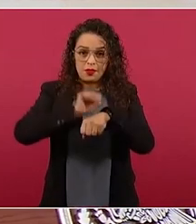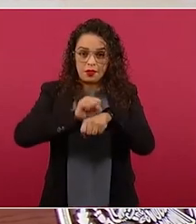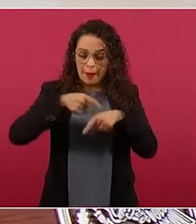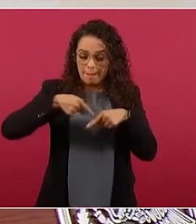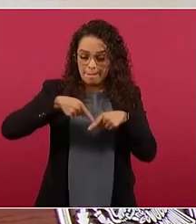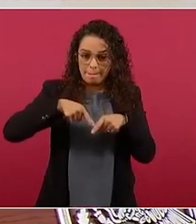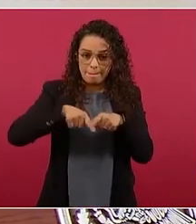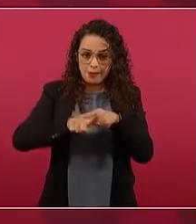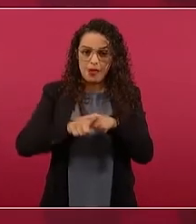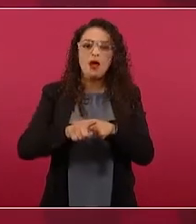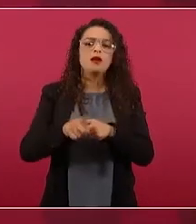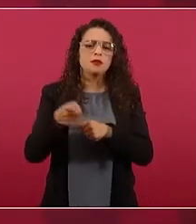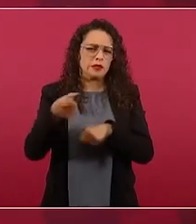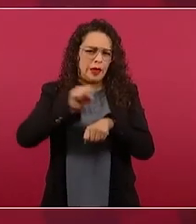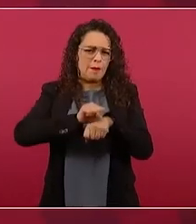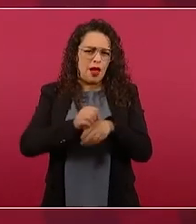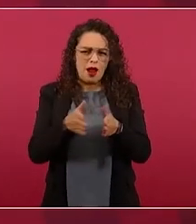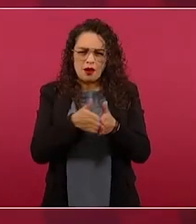lo presente